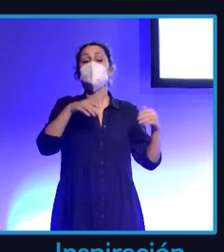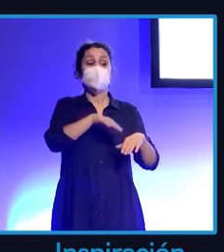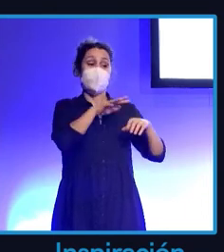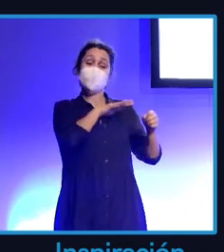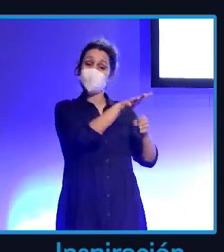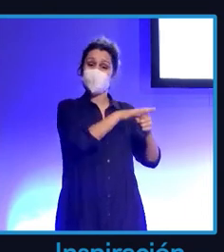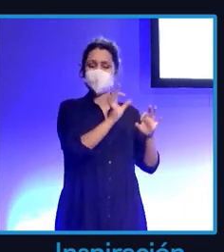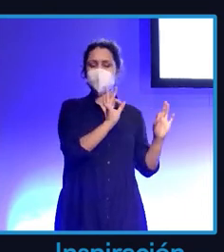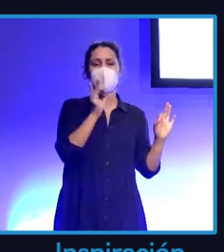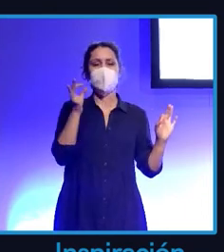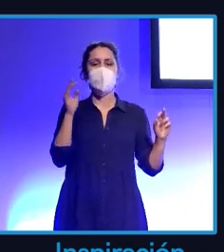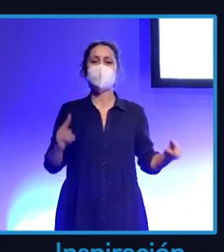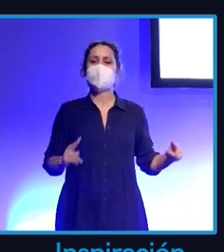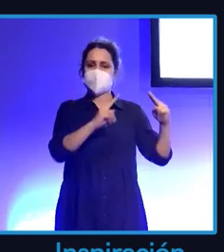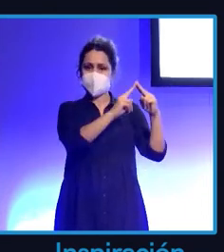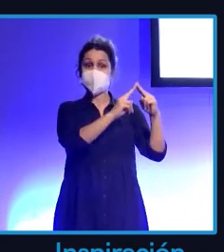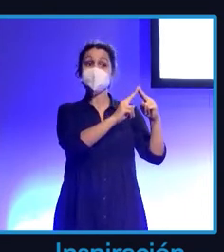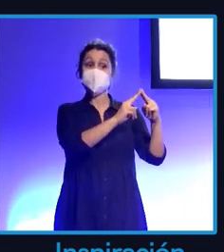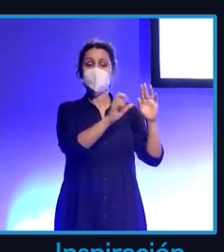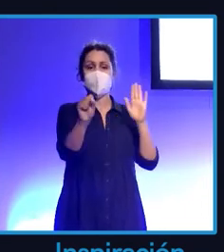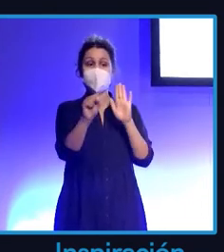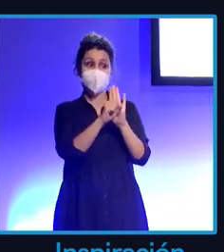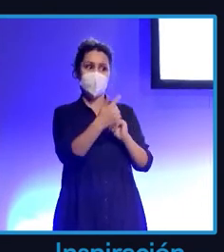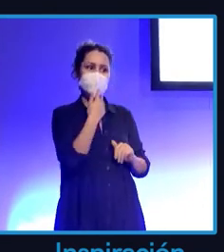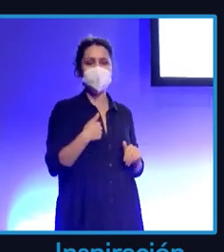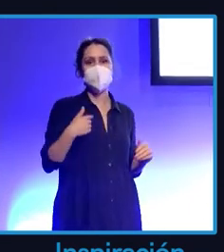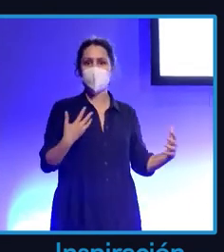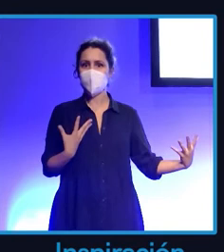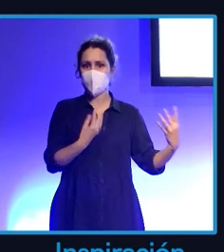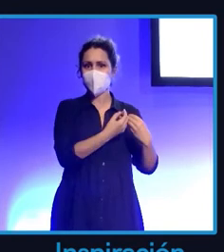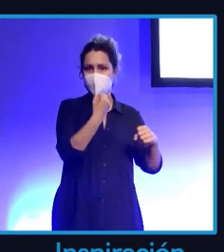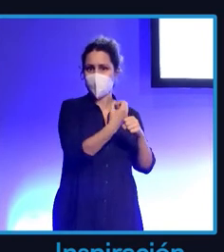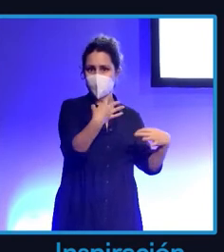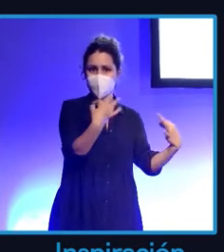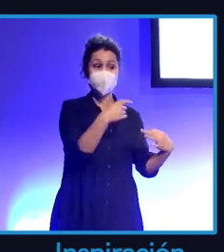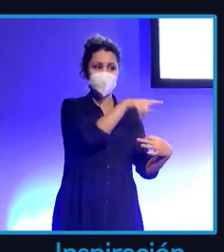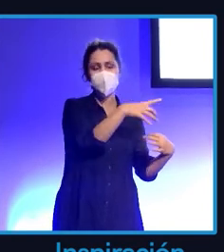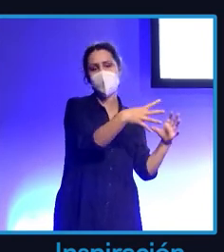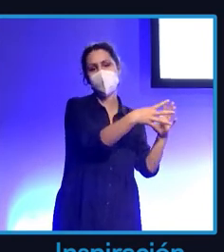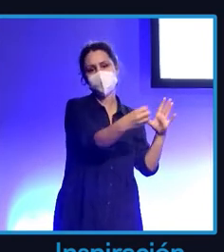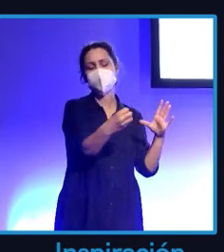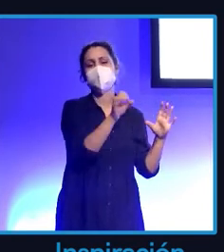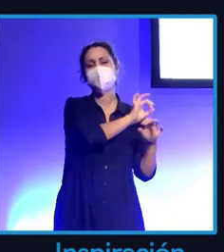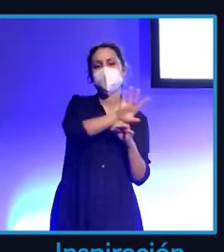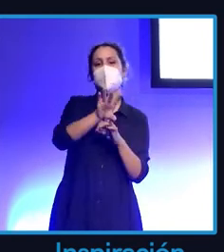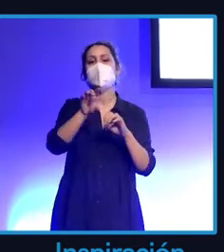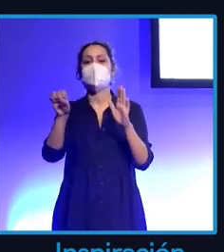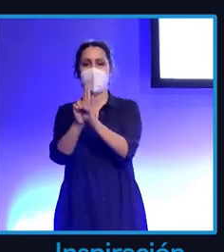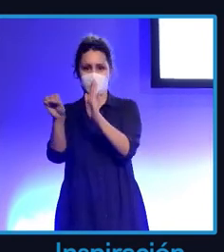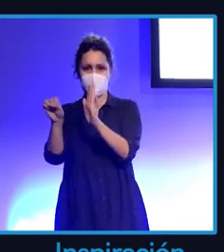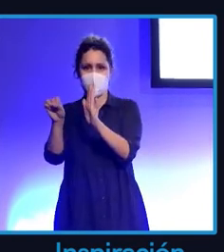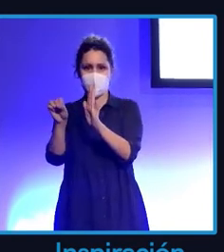encanta y que me propone una marca a trabajar con ella y le envío este pantallazo a la marca. Para los que no lo sepáis leer